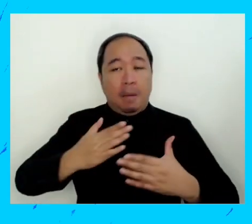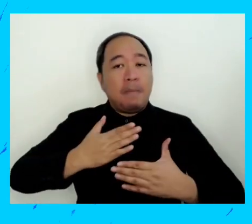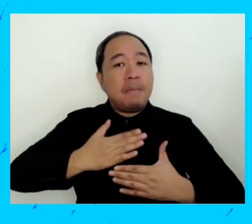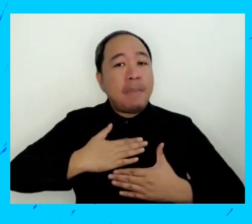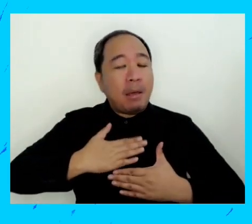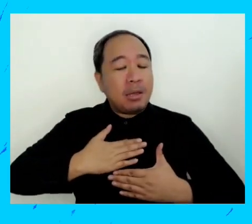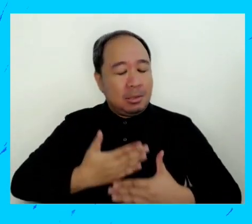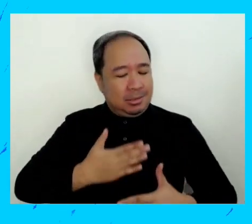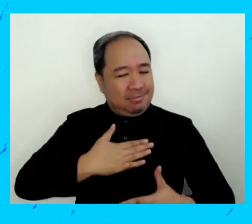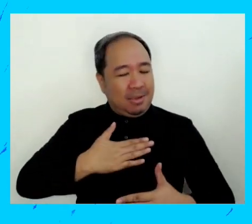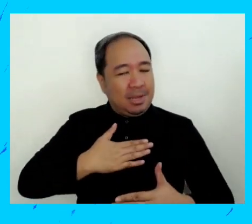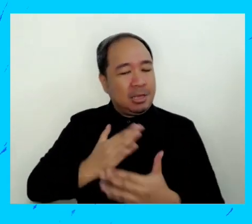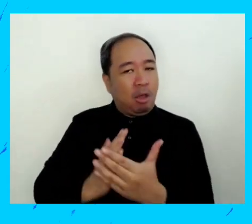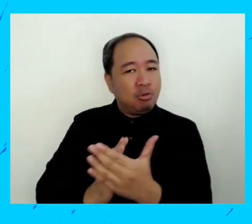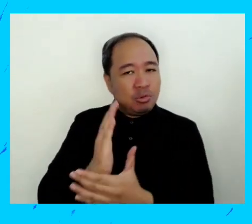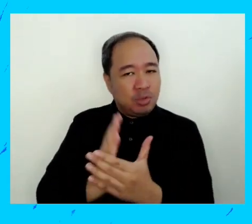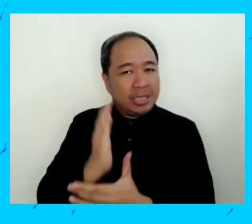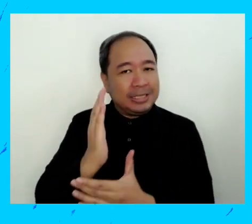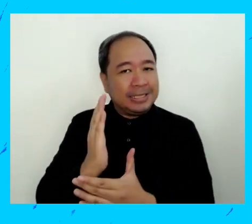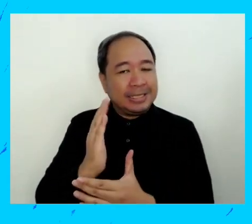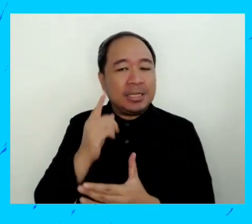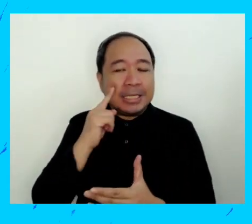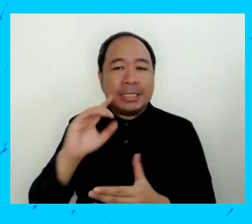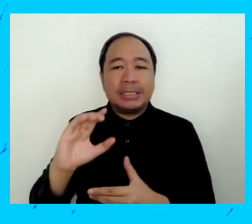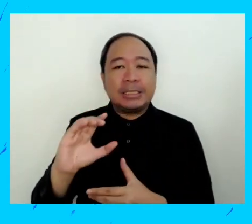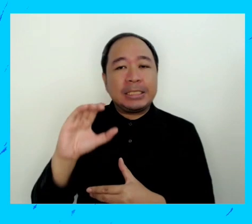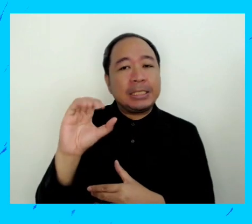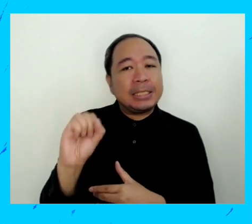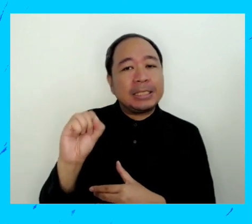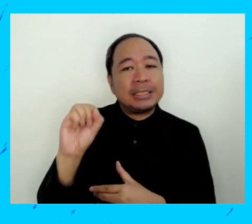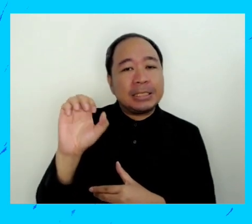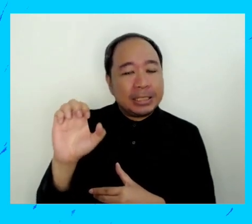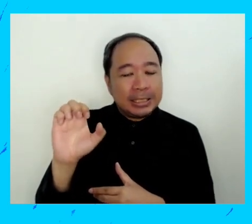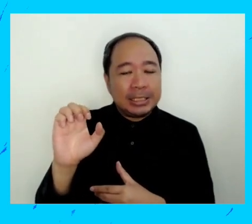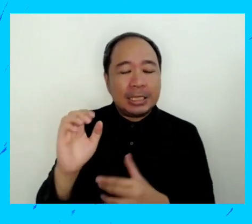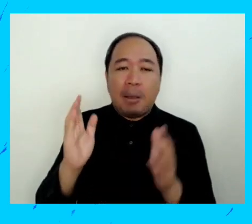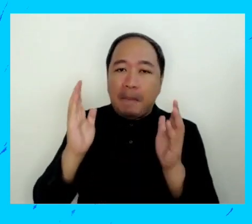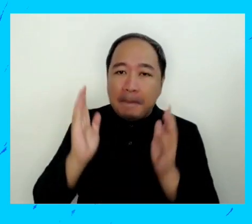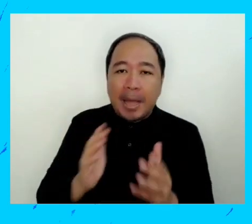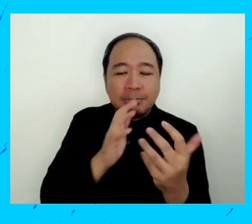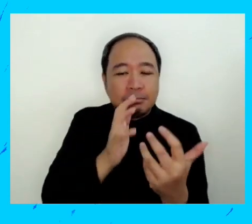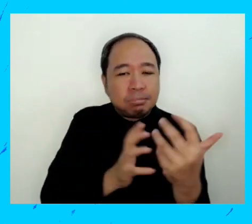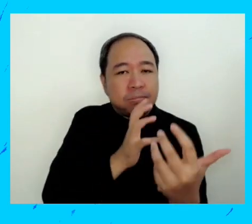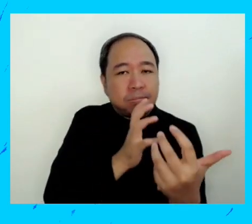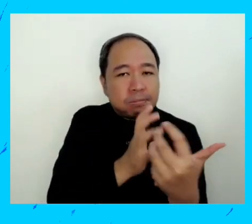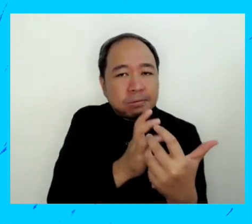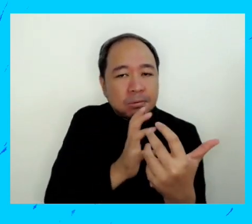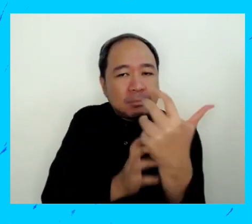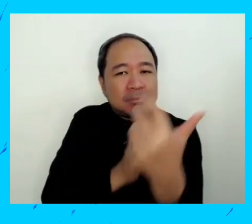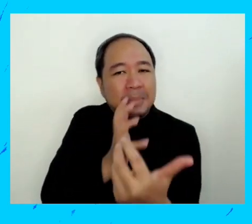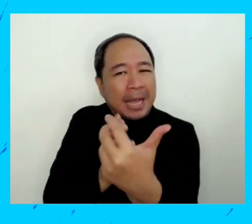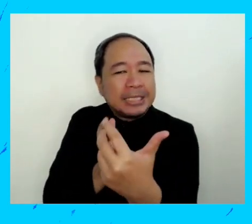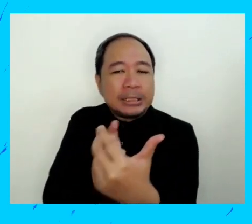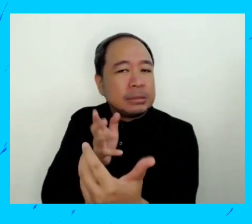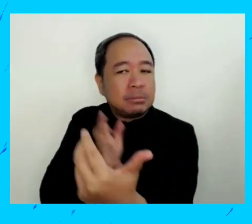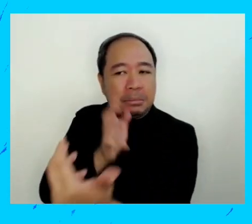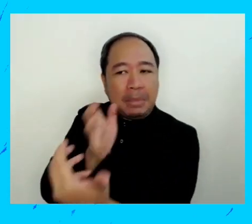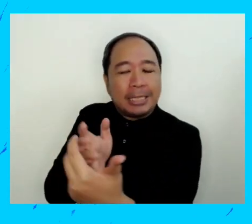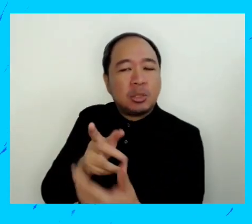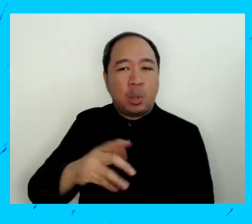reconocer nuestros derechos. Así que una educación sexual completa tiene que ser